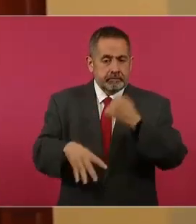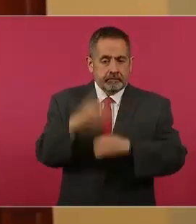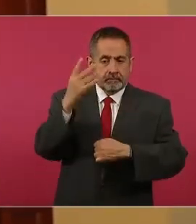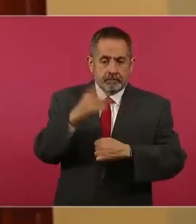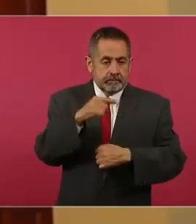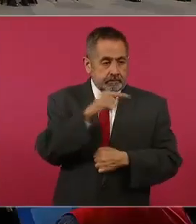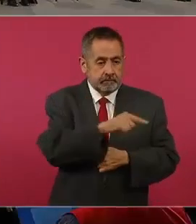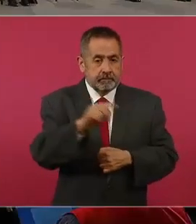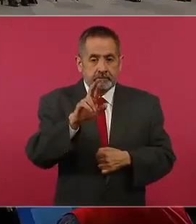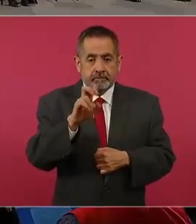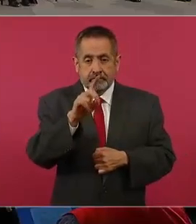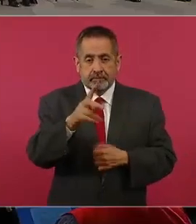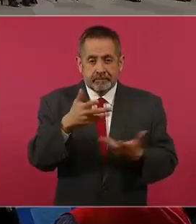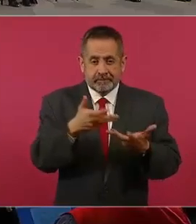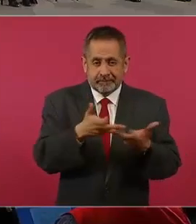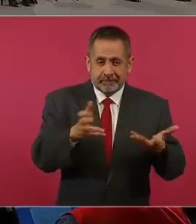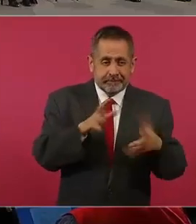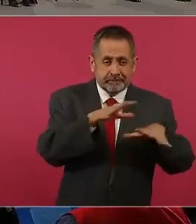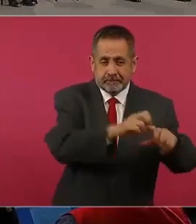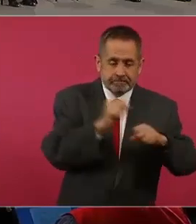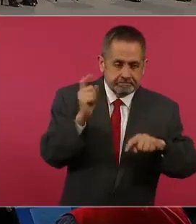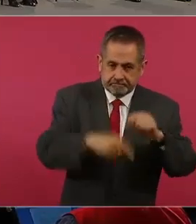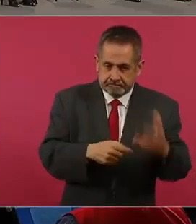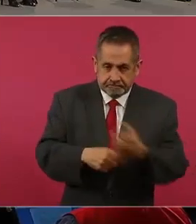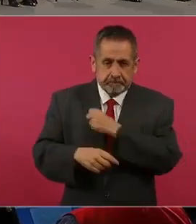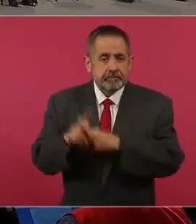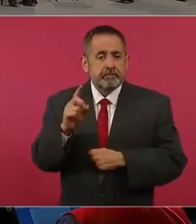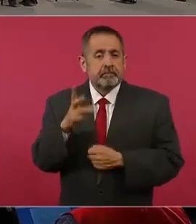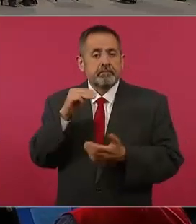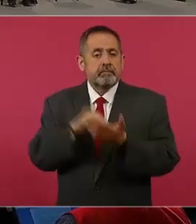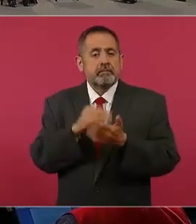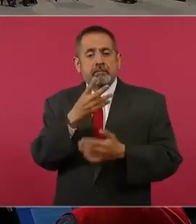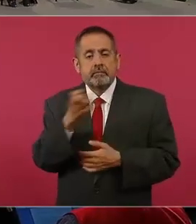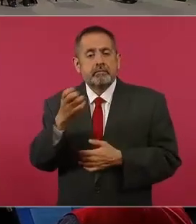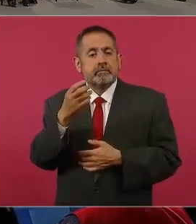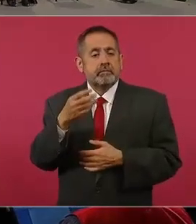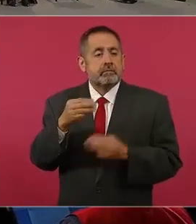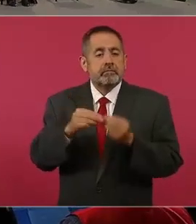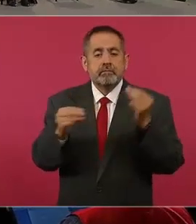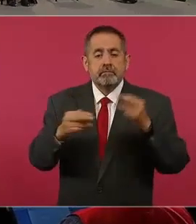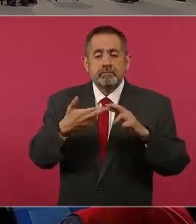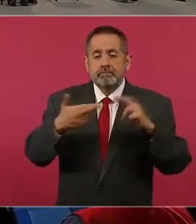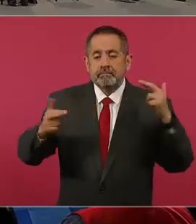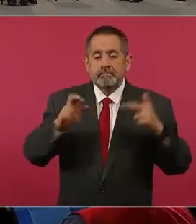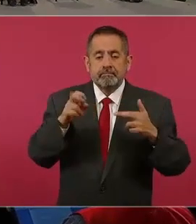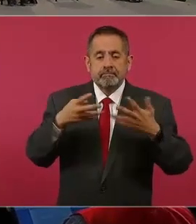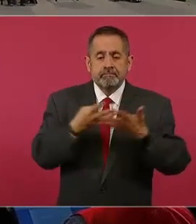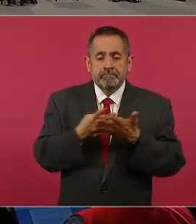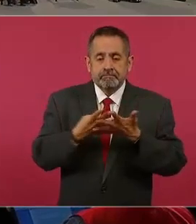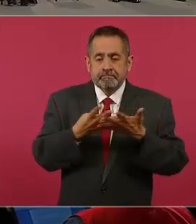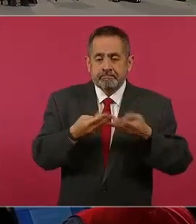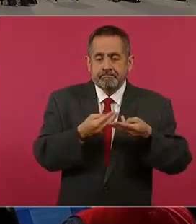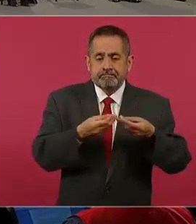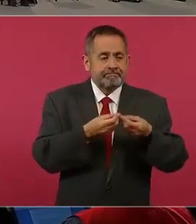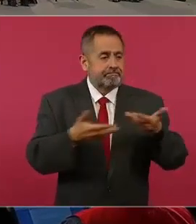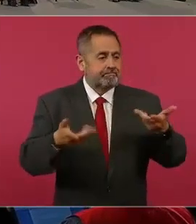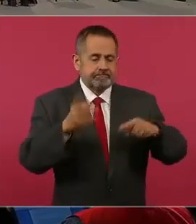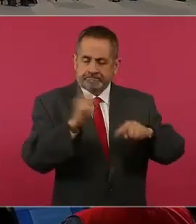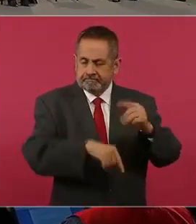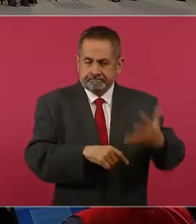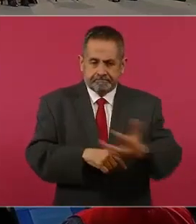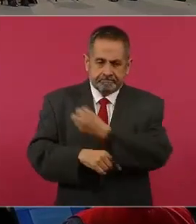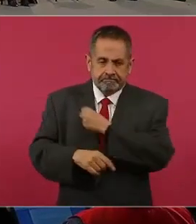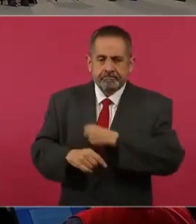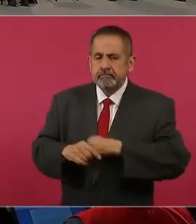redes de pesca aseguradas, 33.900 metros de redes de pesca aseguradas en el periodo, 1